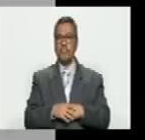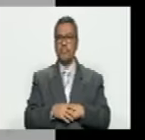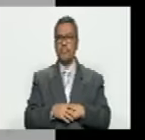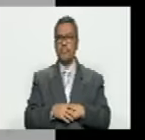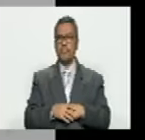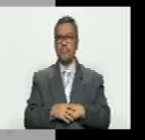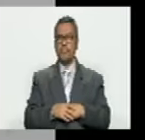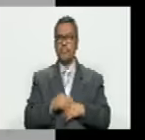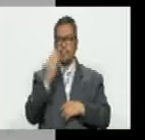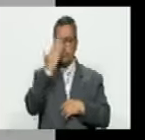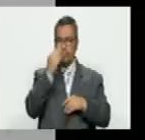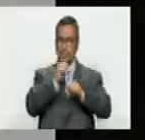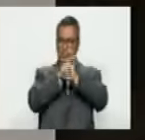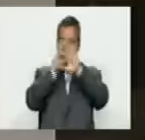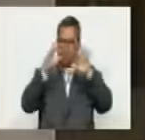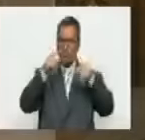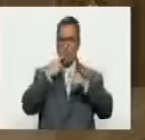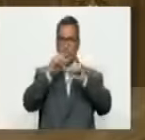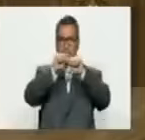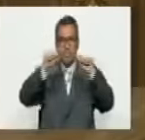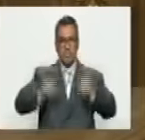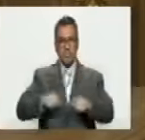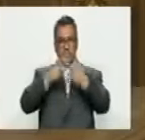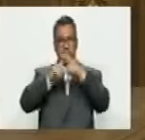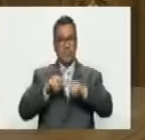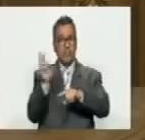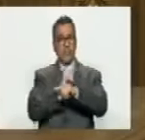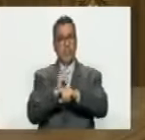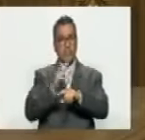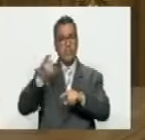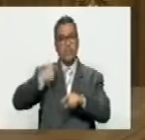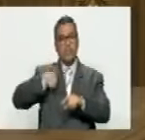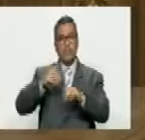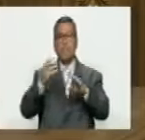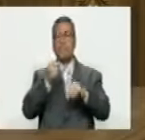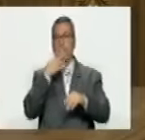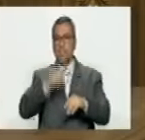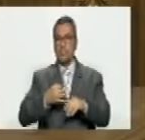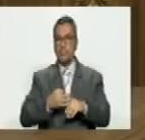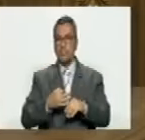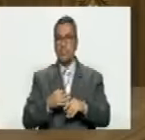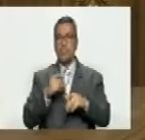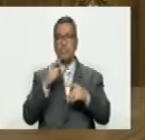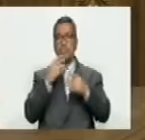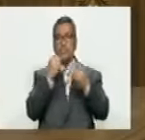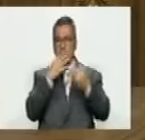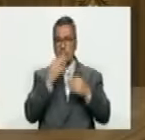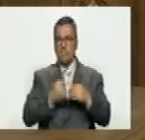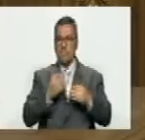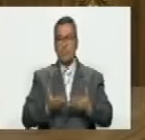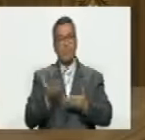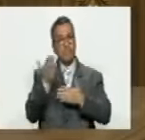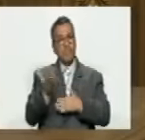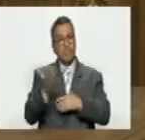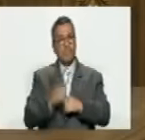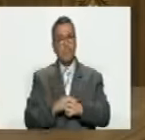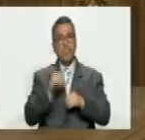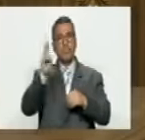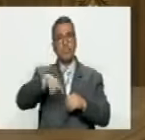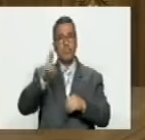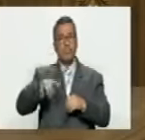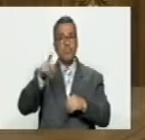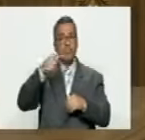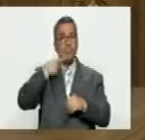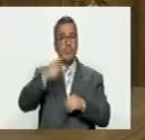quiero aclarar esto los sistemas de conteo rápido existen y son buenos estadísticamente son muy valiosos pero nunca